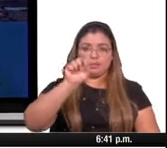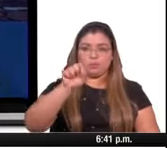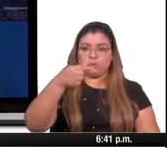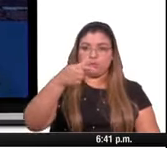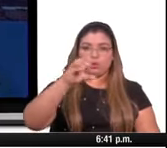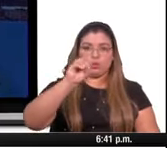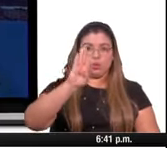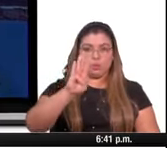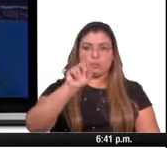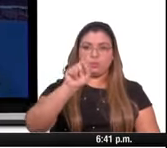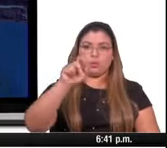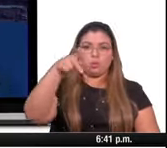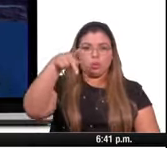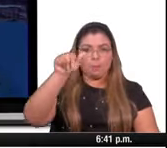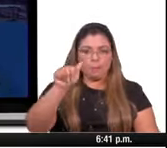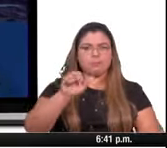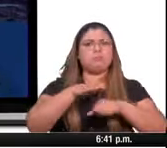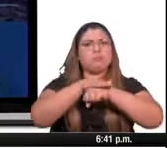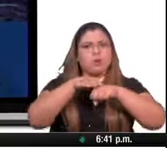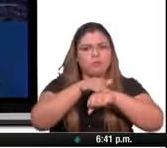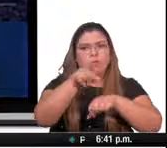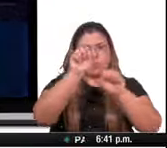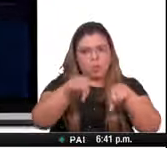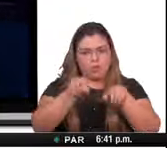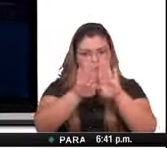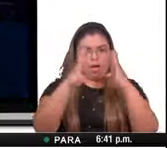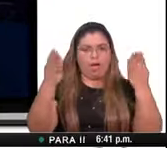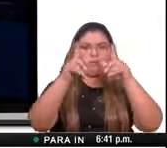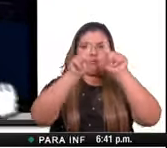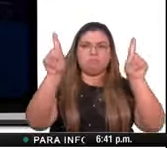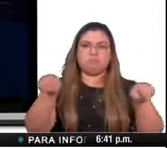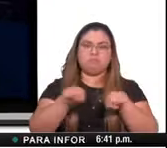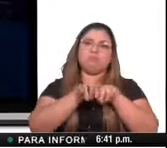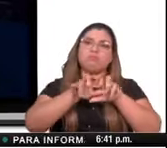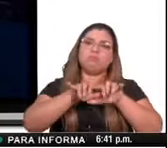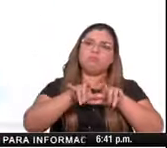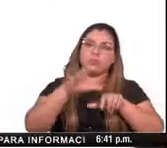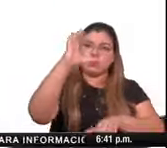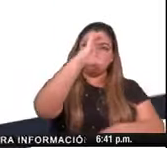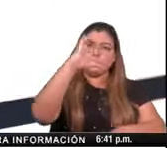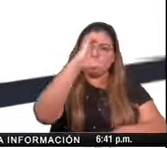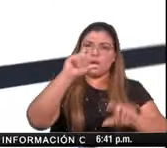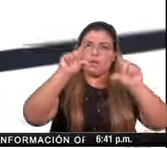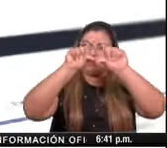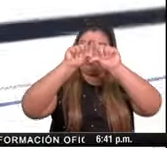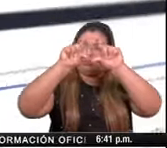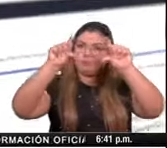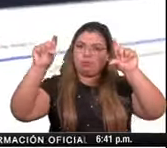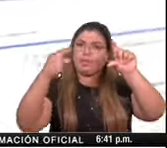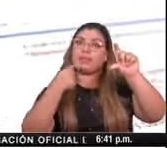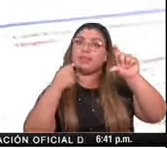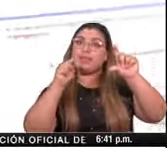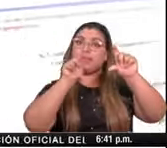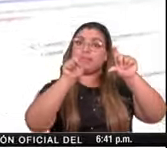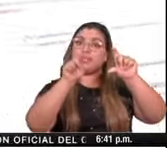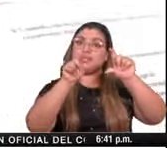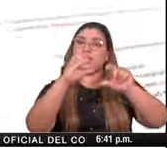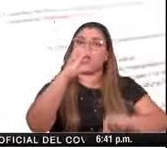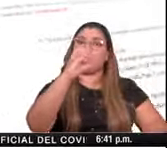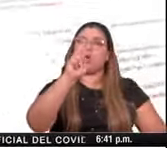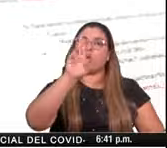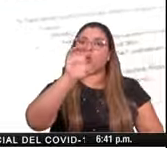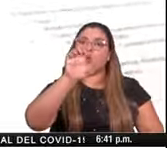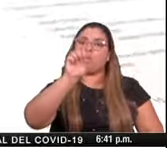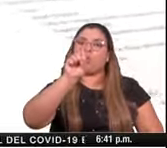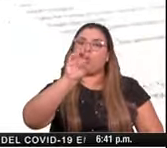.pac usted por favor entre a esa página usted va a encontrar un letrero que le dice cuestionario